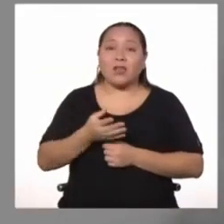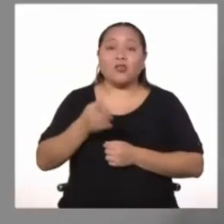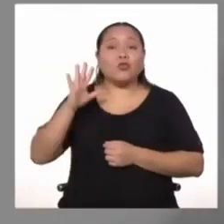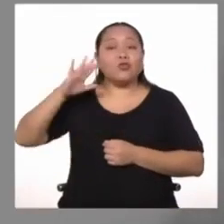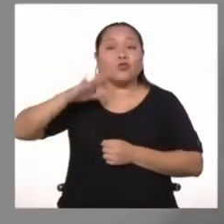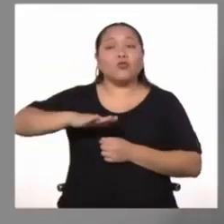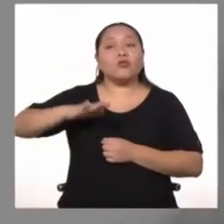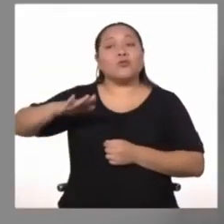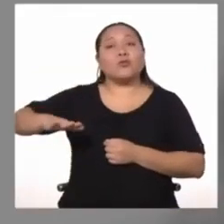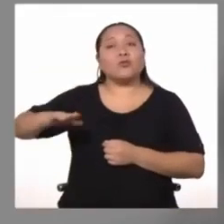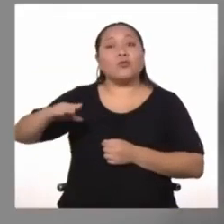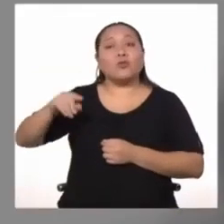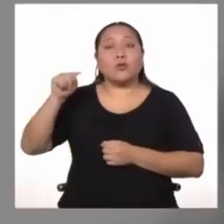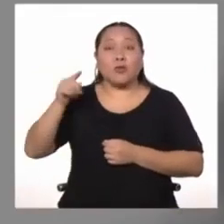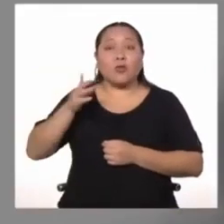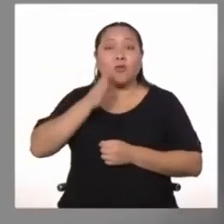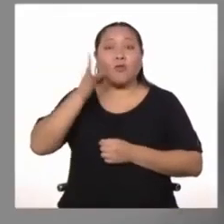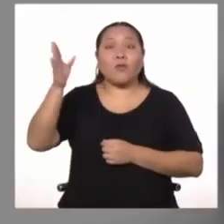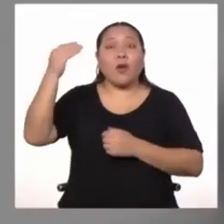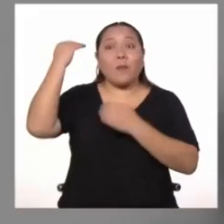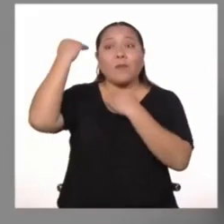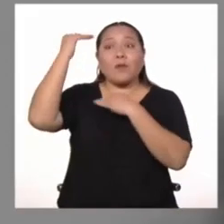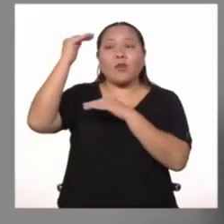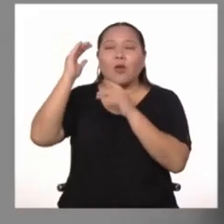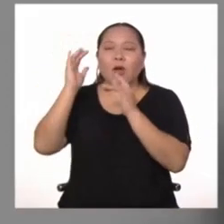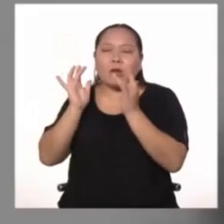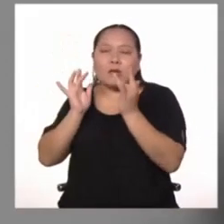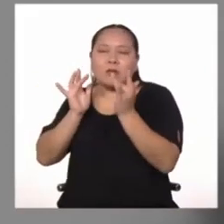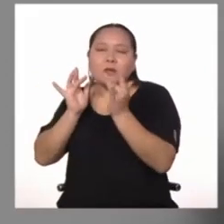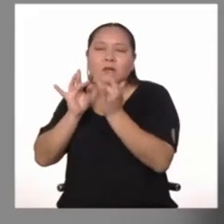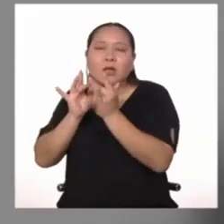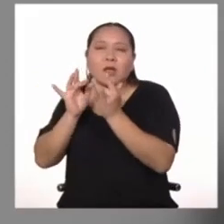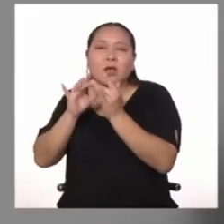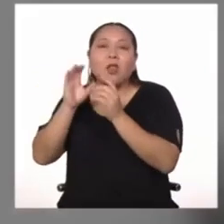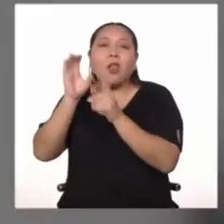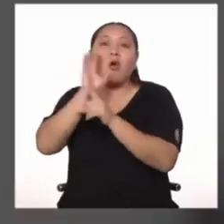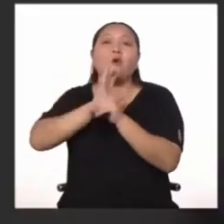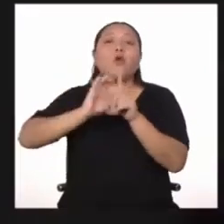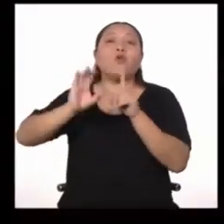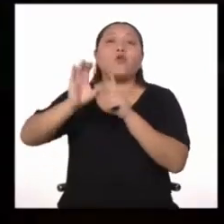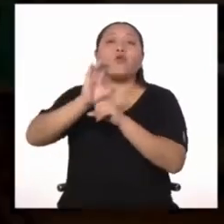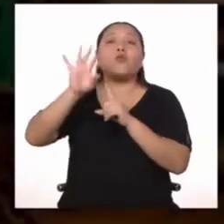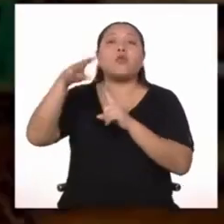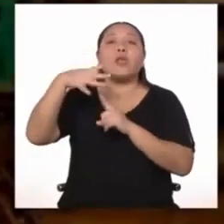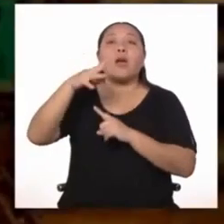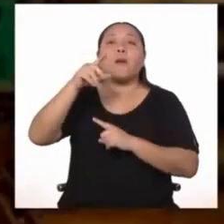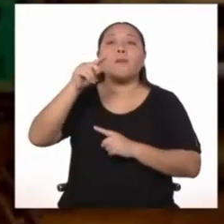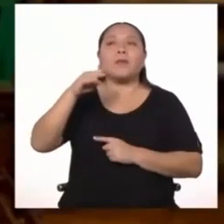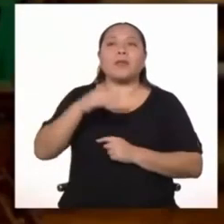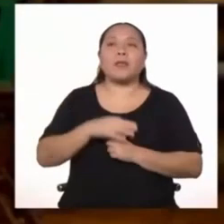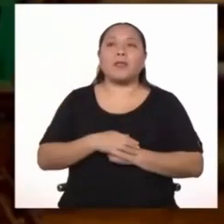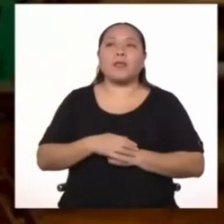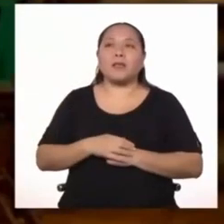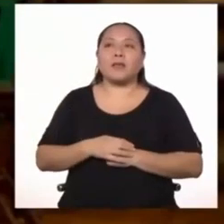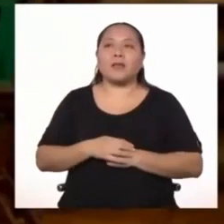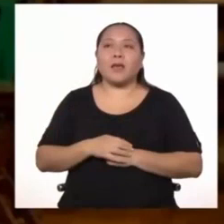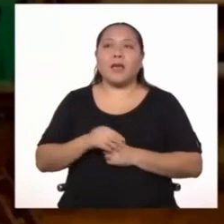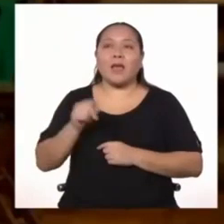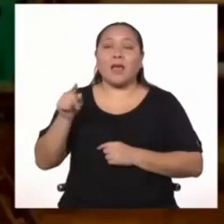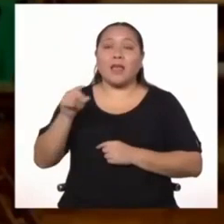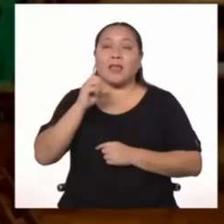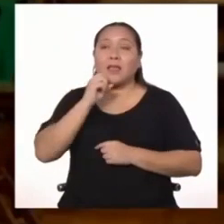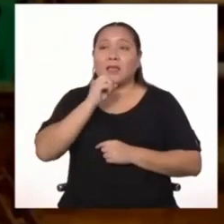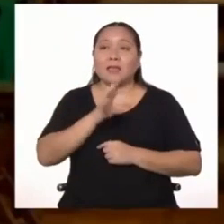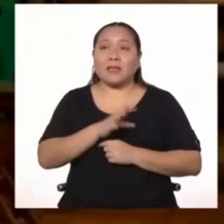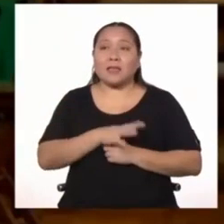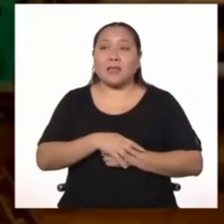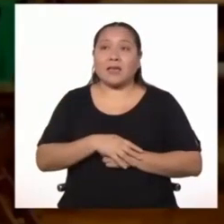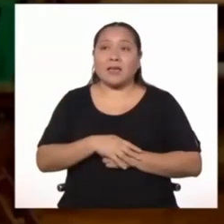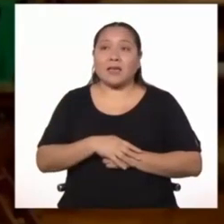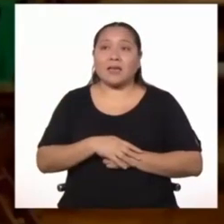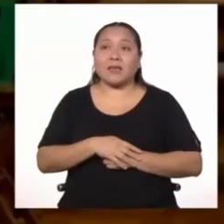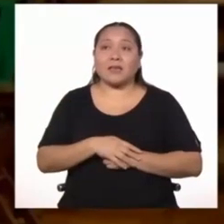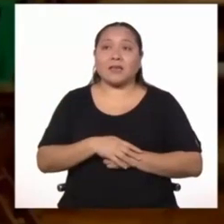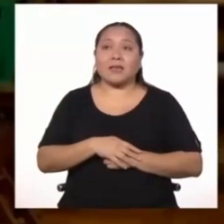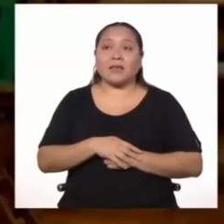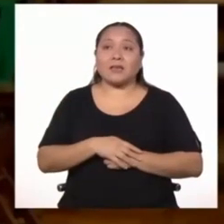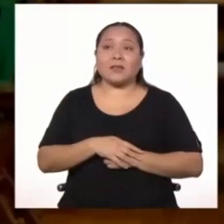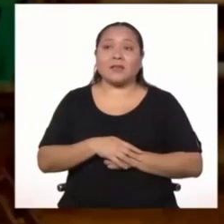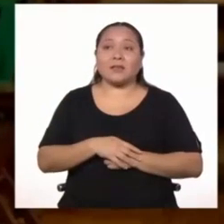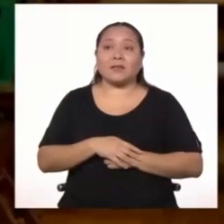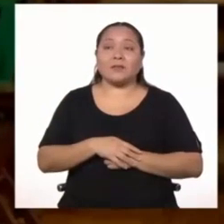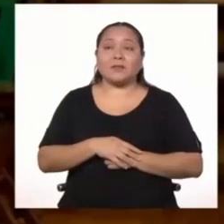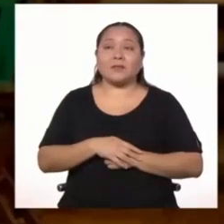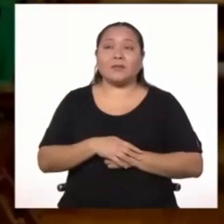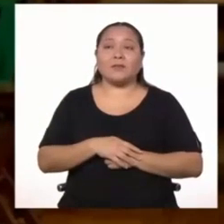y su acercamiento a la cultura británica. Me contó mi suegra que cuando el